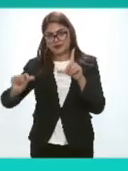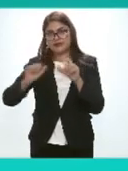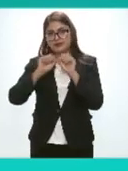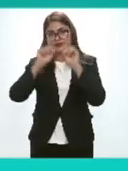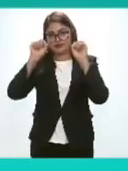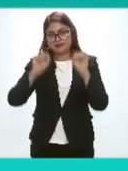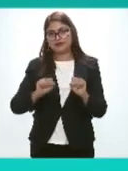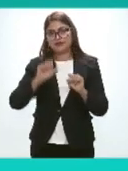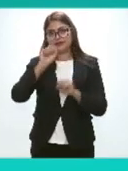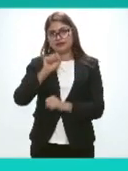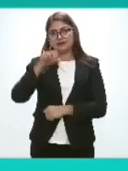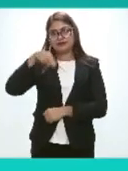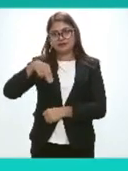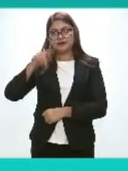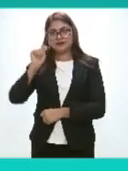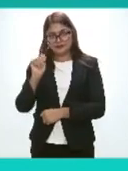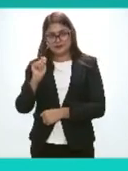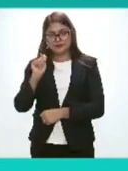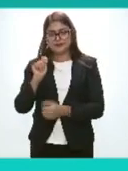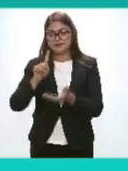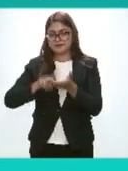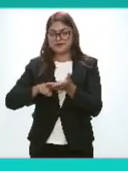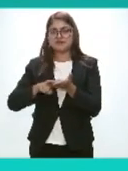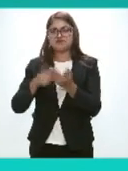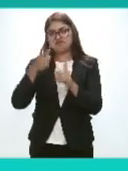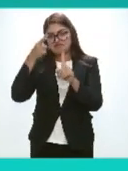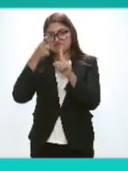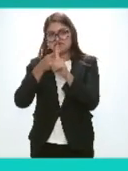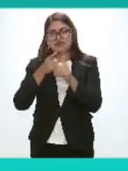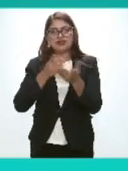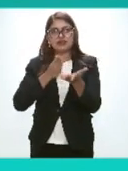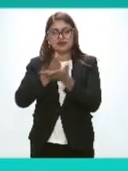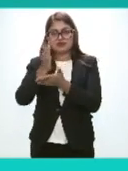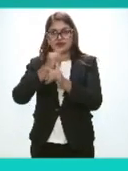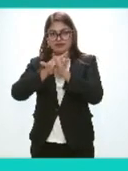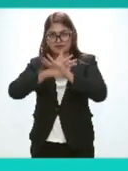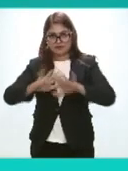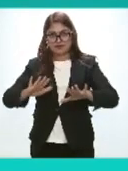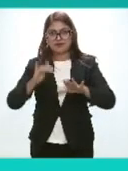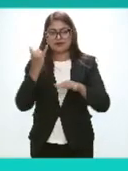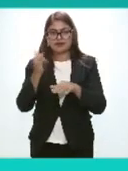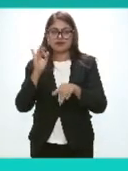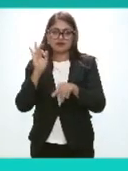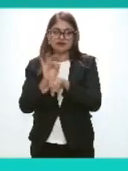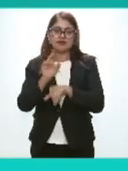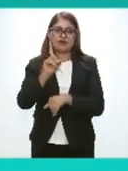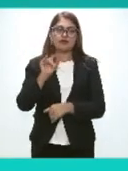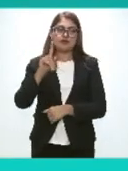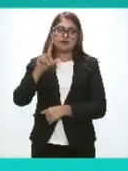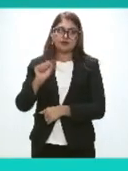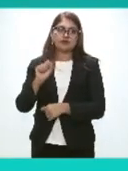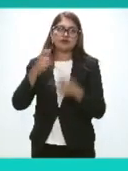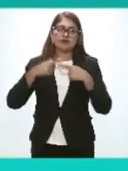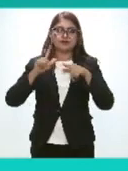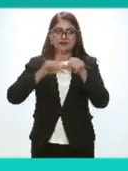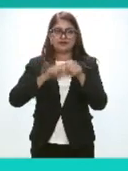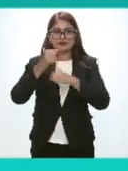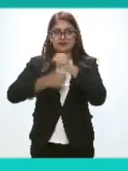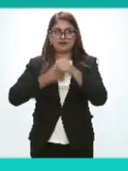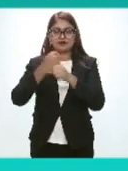Sistema Nacional de Transparencia Acceso a la Información Pública Y Protección de Datos Personales